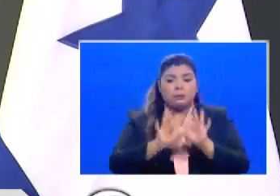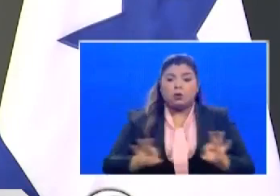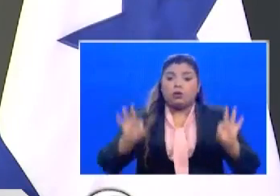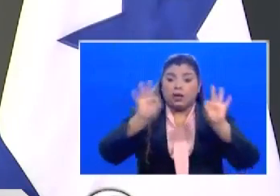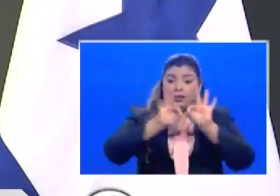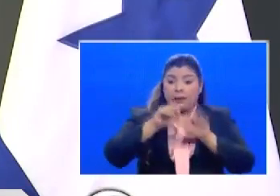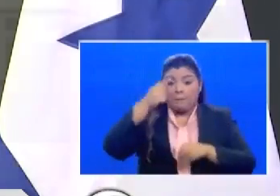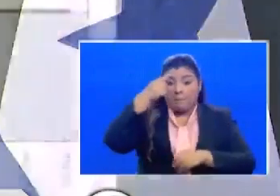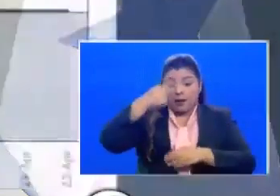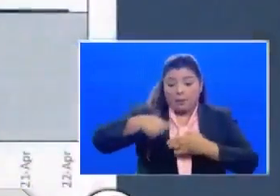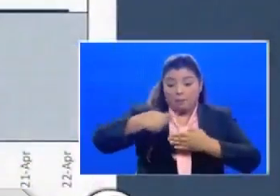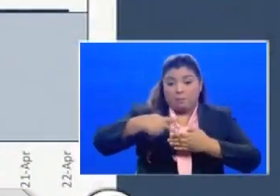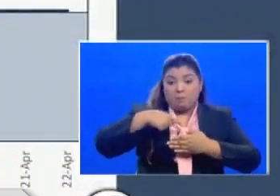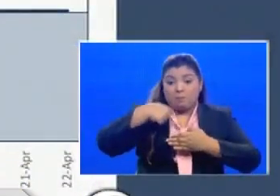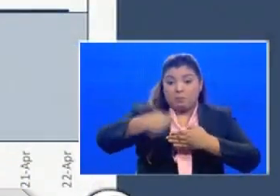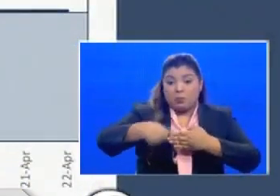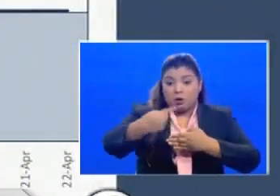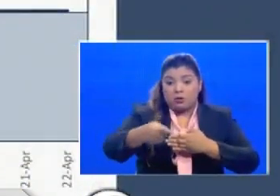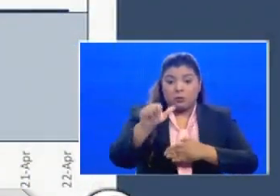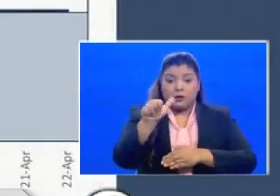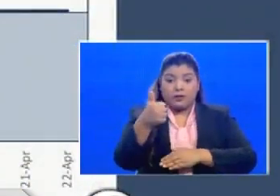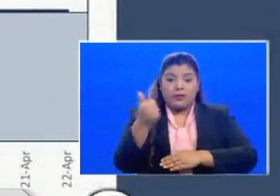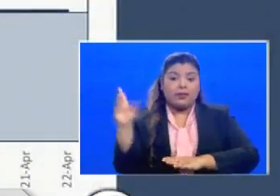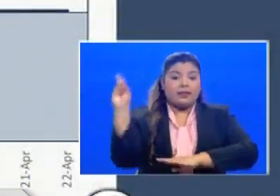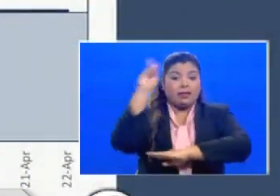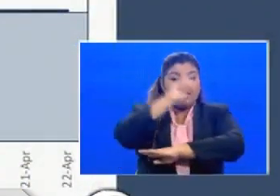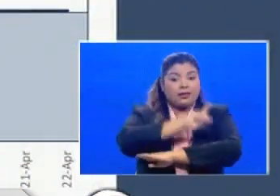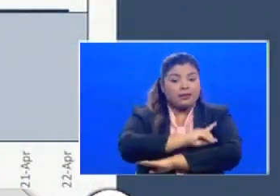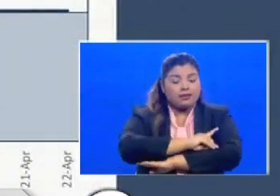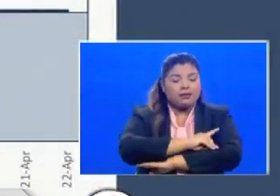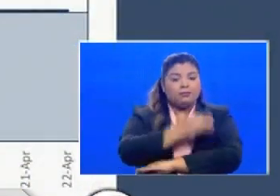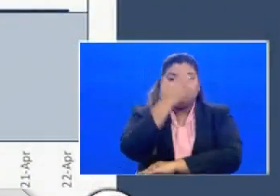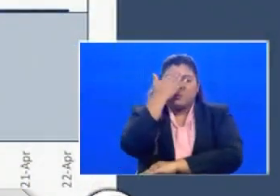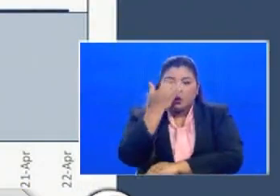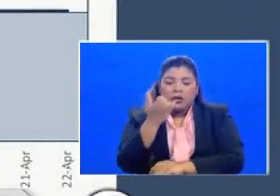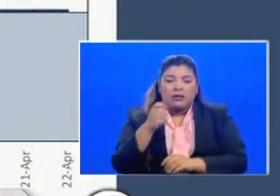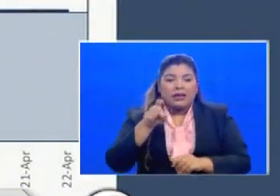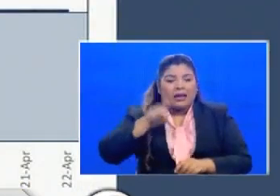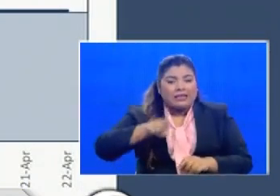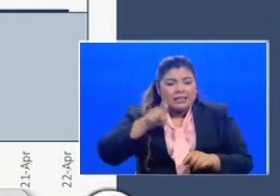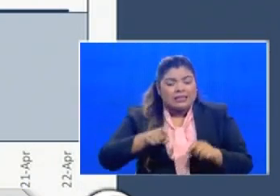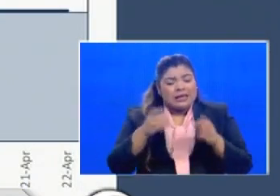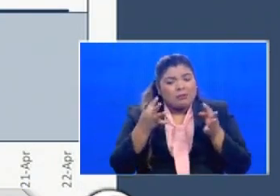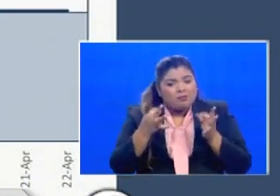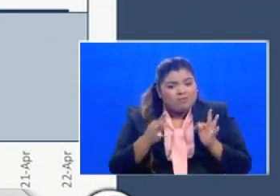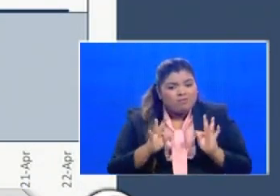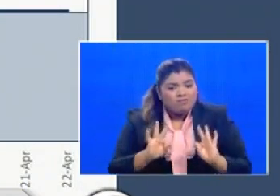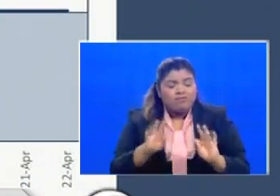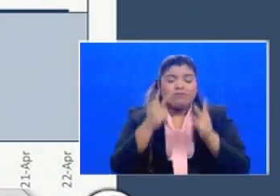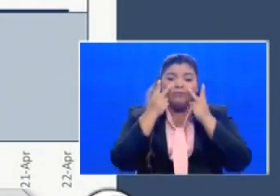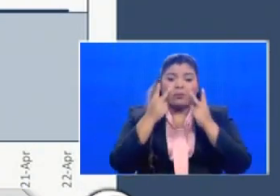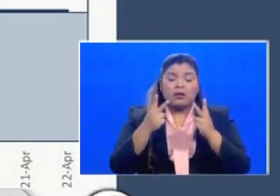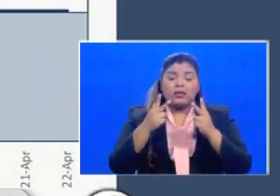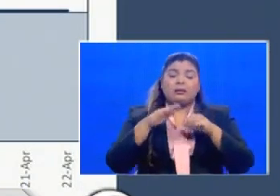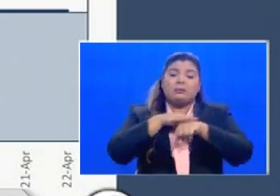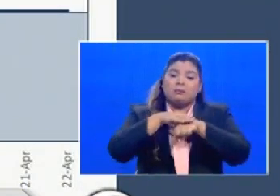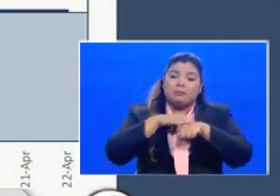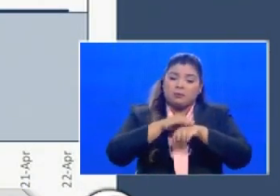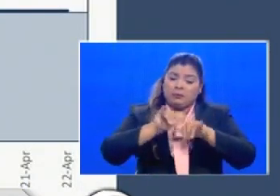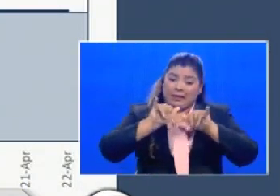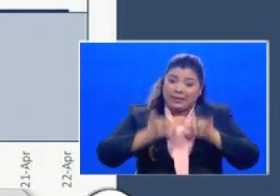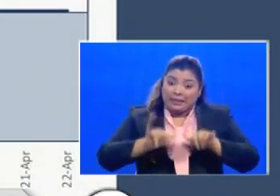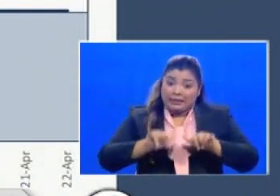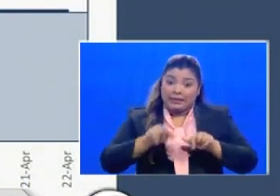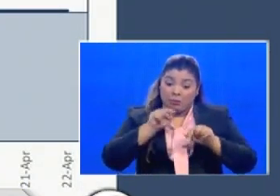siguientes 10 días porque lo que tenemos que tratar de confirmar es que realmente nos mantengamos ahí